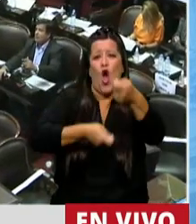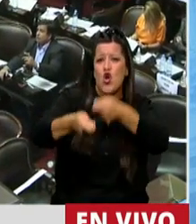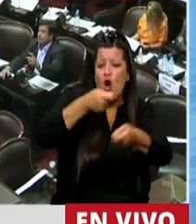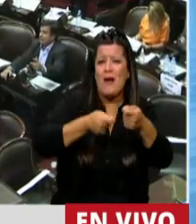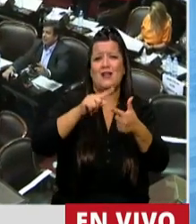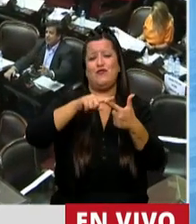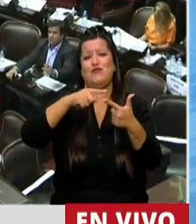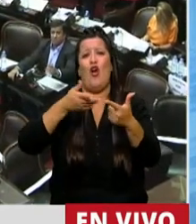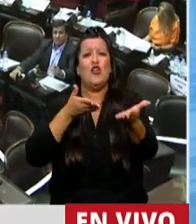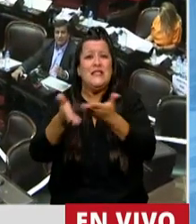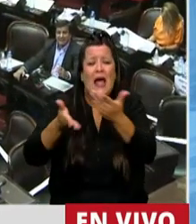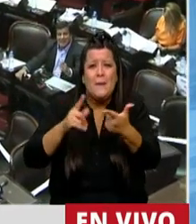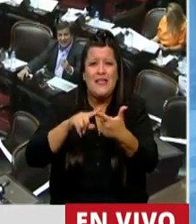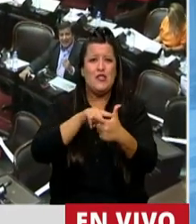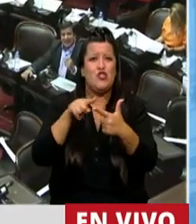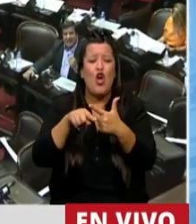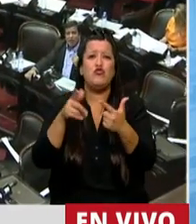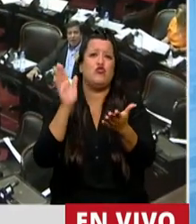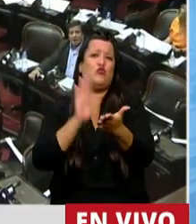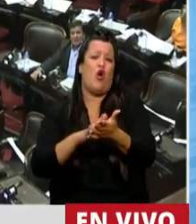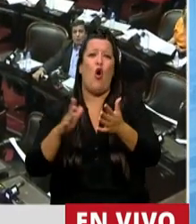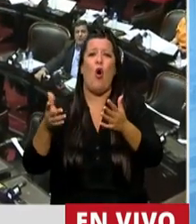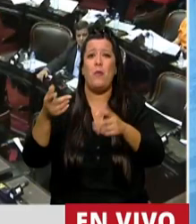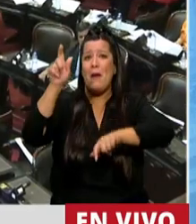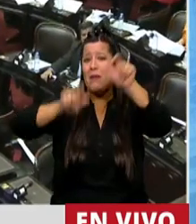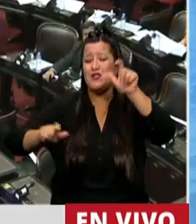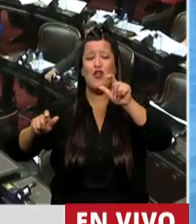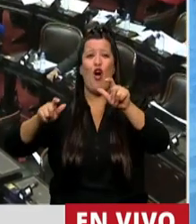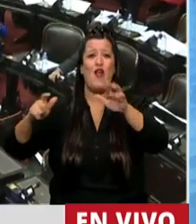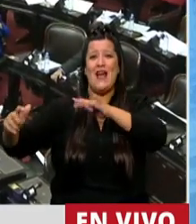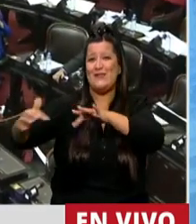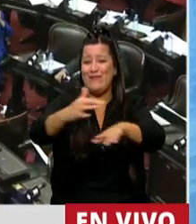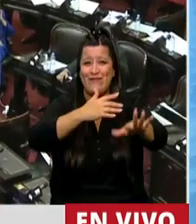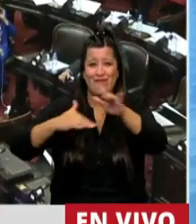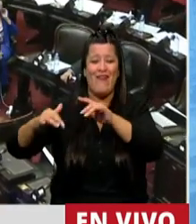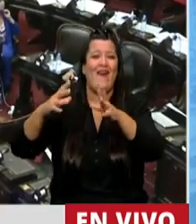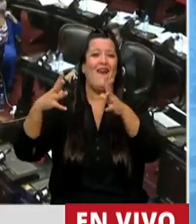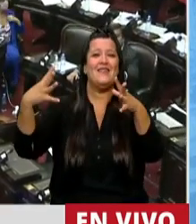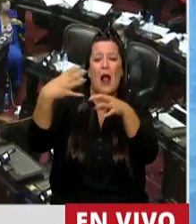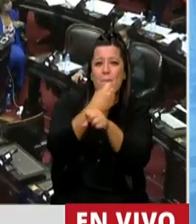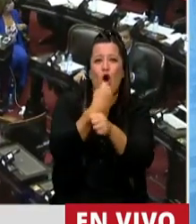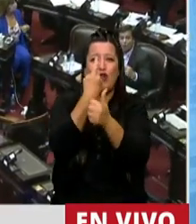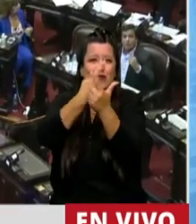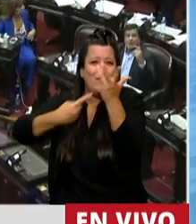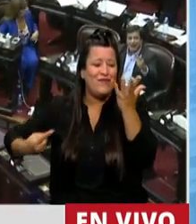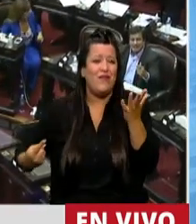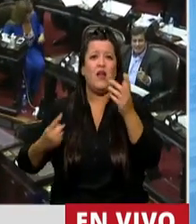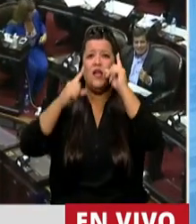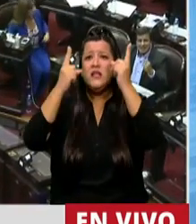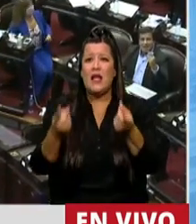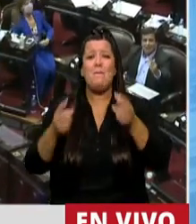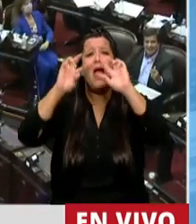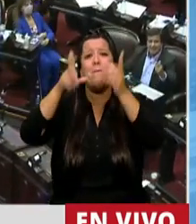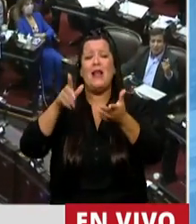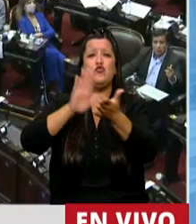de servicios, que tiene que ver con la circulación de la gente y tiene que ver también con los avances del plan